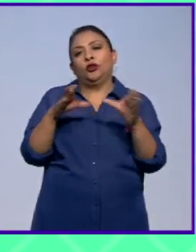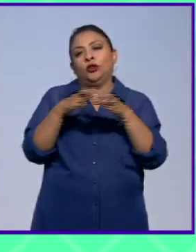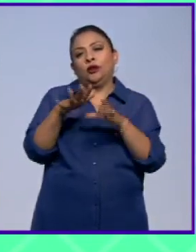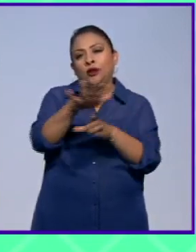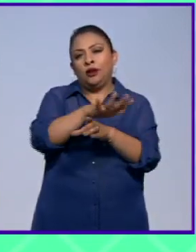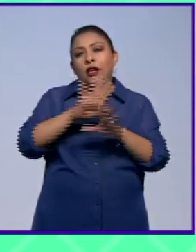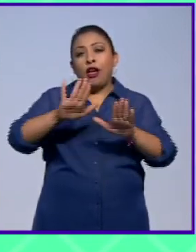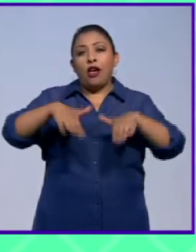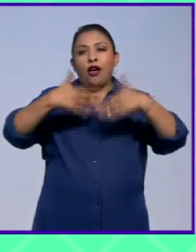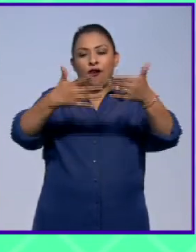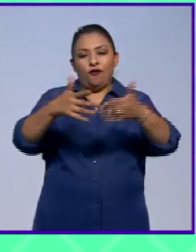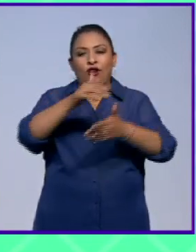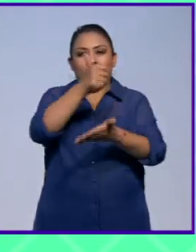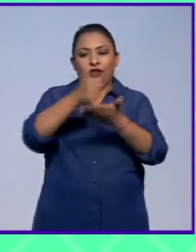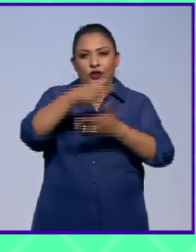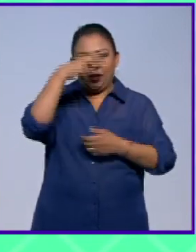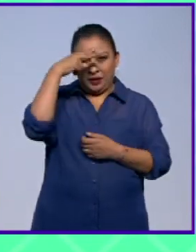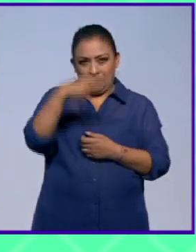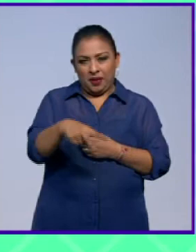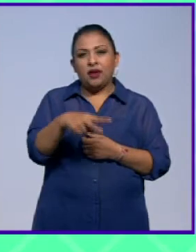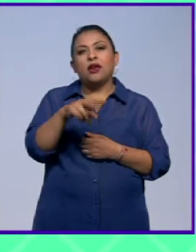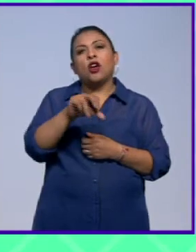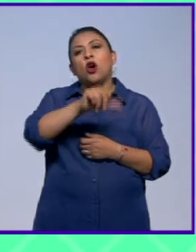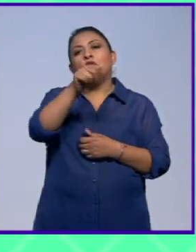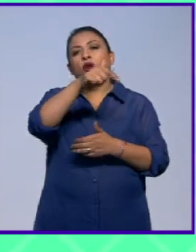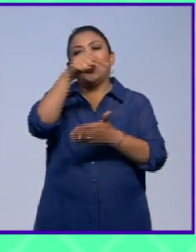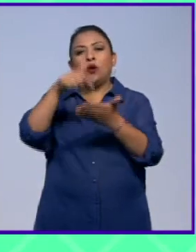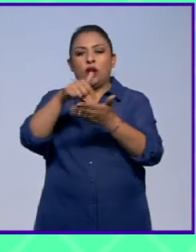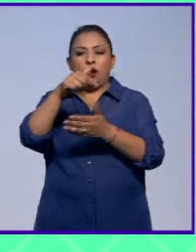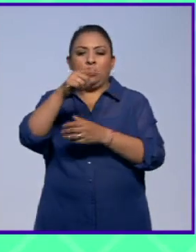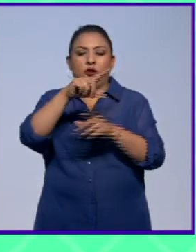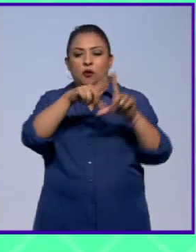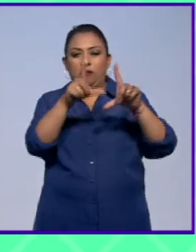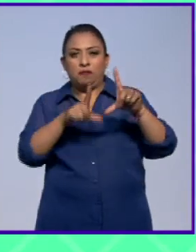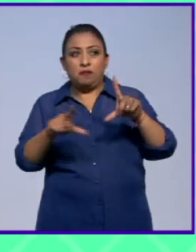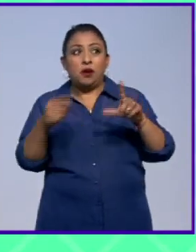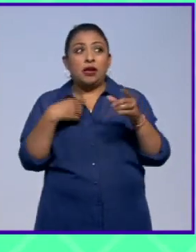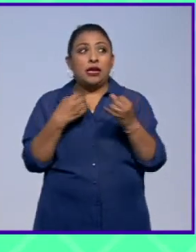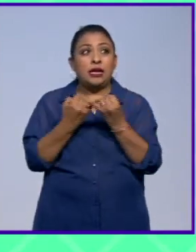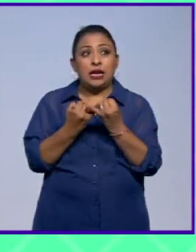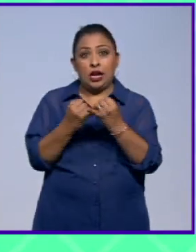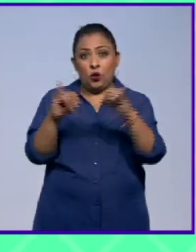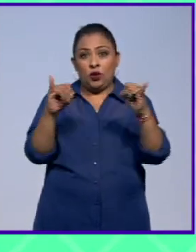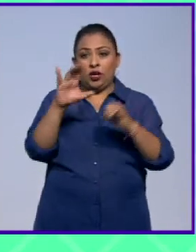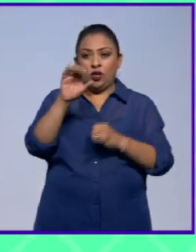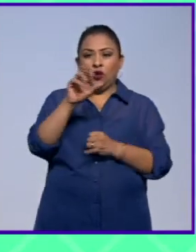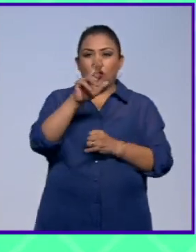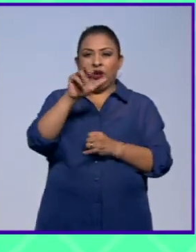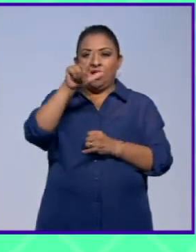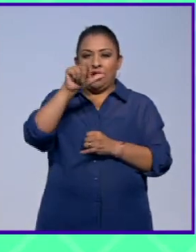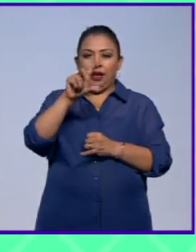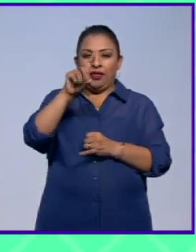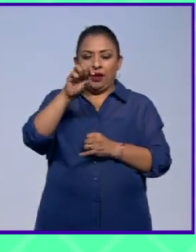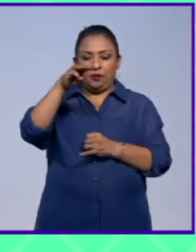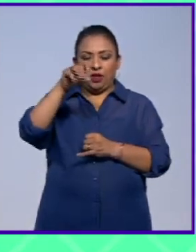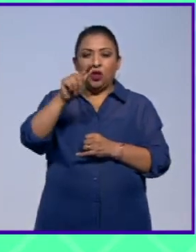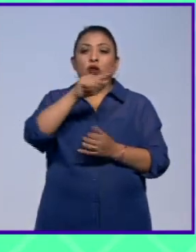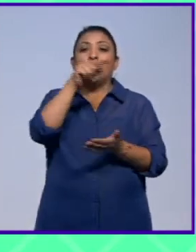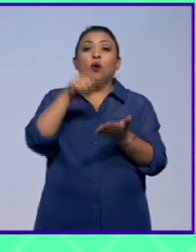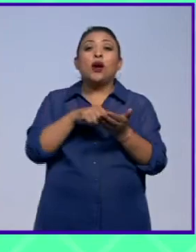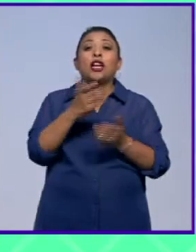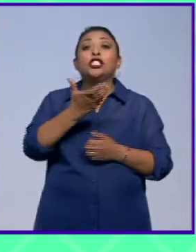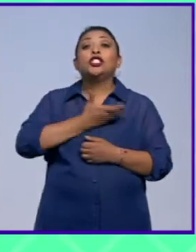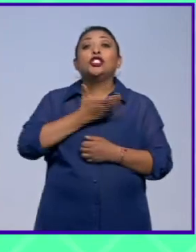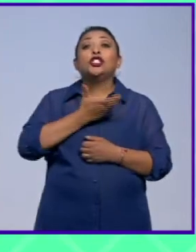en espacios públicos de la Ciudad de México y otras partes del país la inauguración de la corrala del mitote se llevó a cabo en el